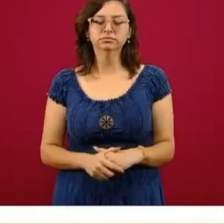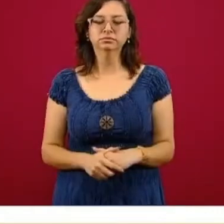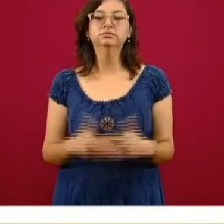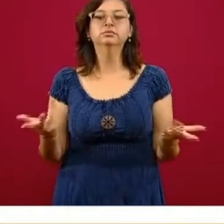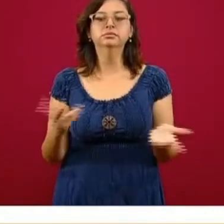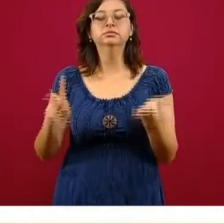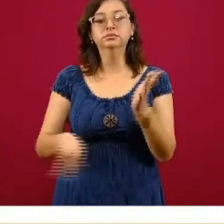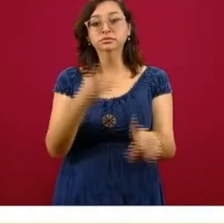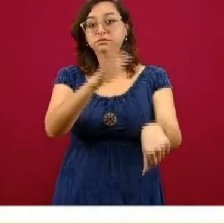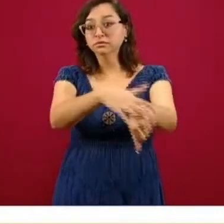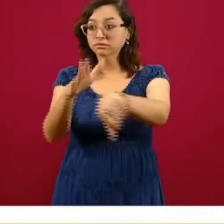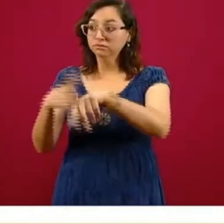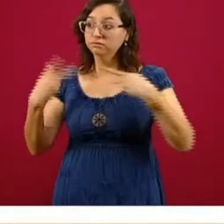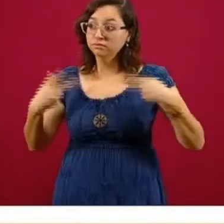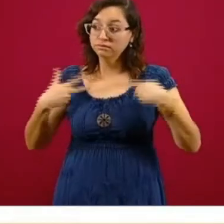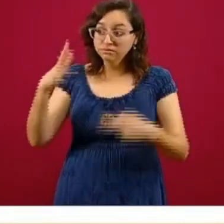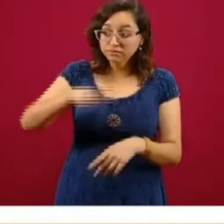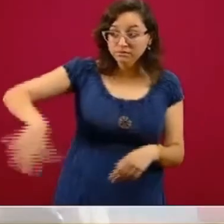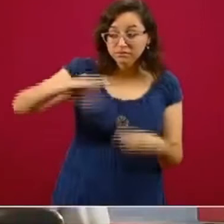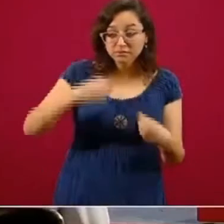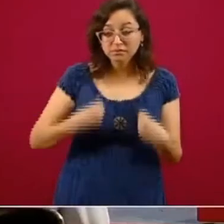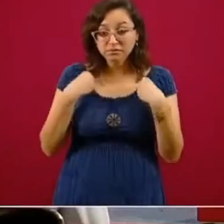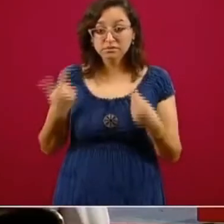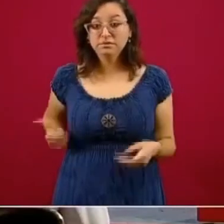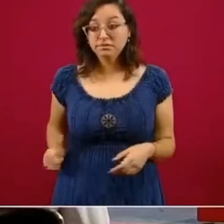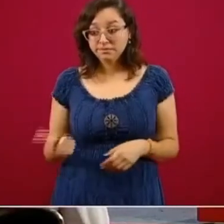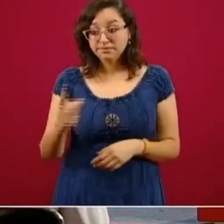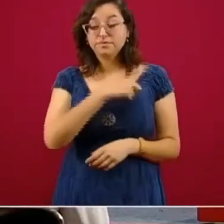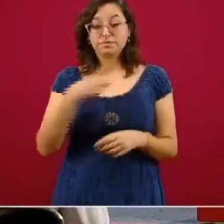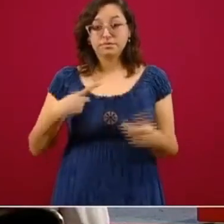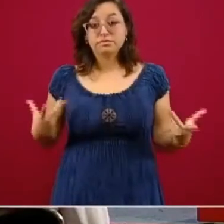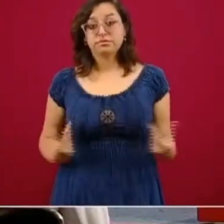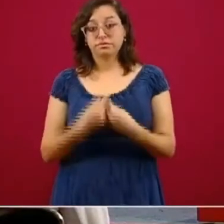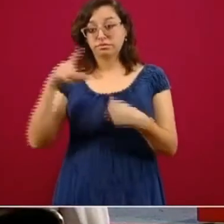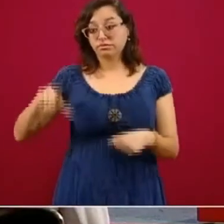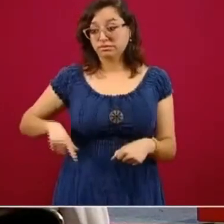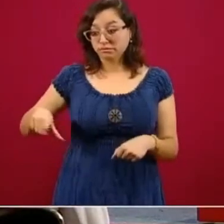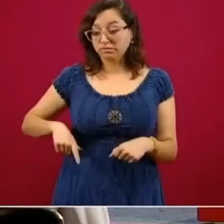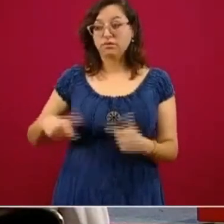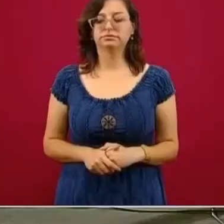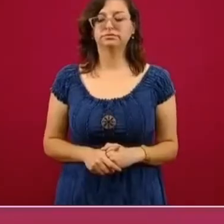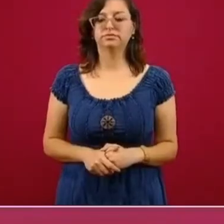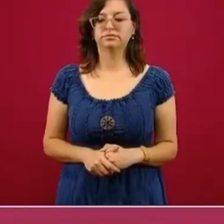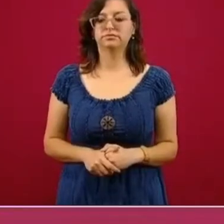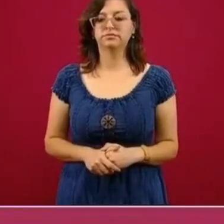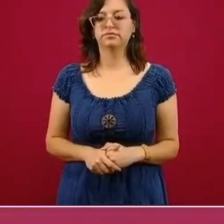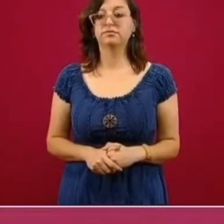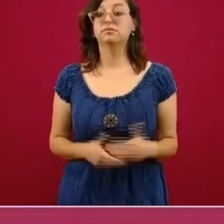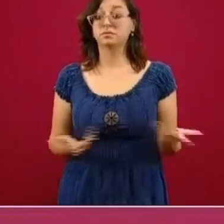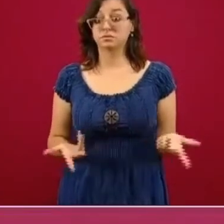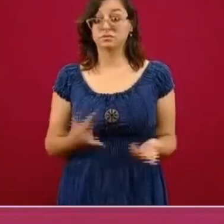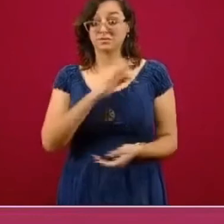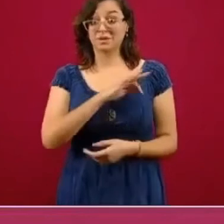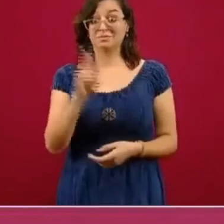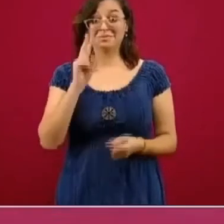Insisto, el llamado es a la sociedad guanajuatense a colaborar con su gobierno, que está haciendo un muy buen esfuerzo. Por arrancaron